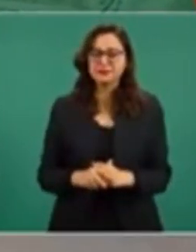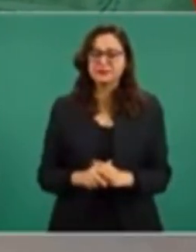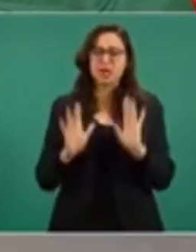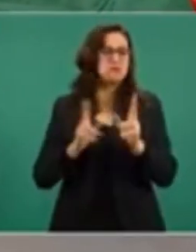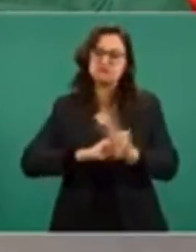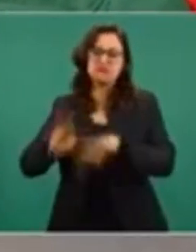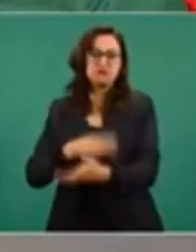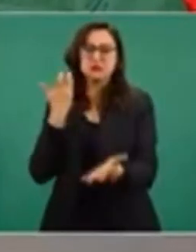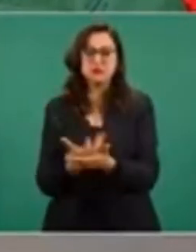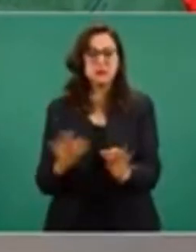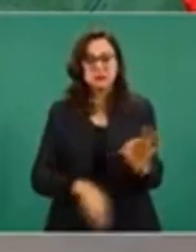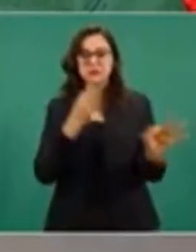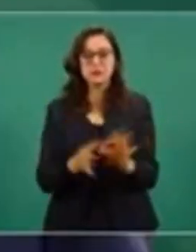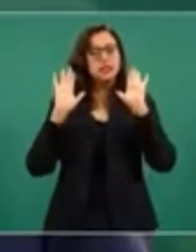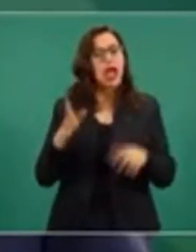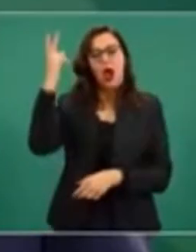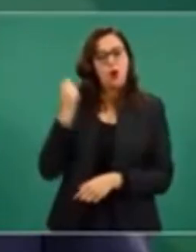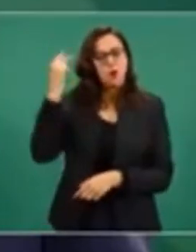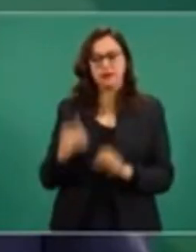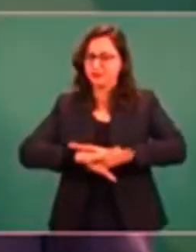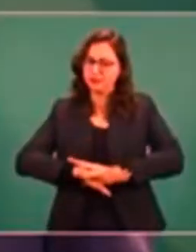Emisión cumplida, jubilación.